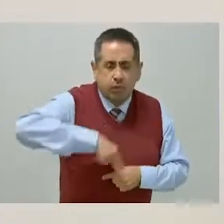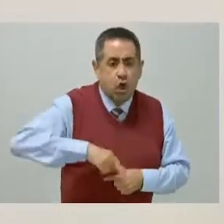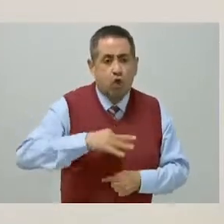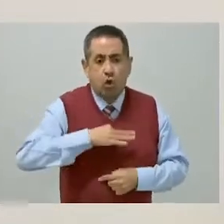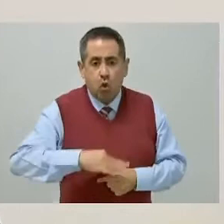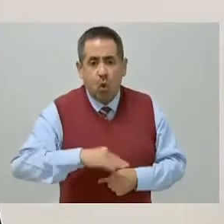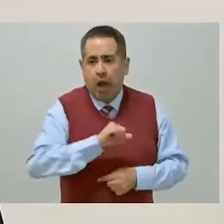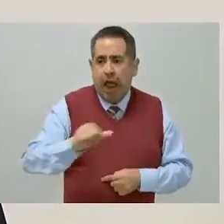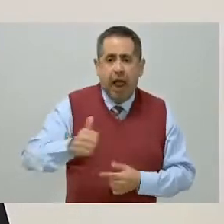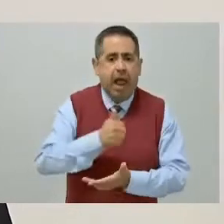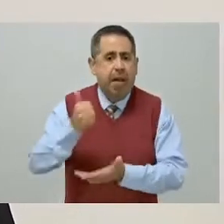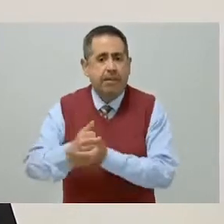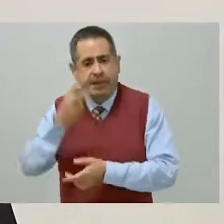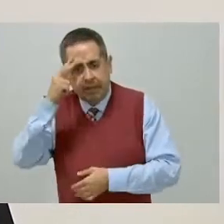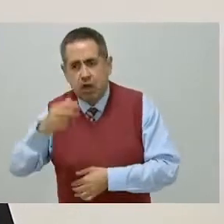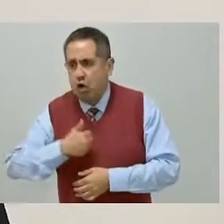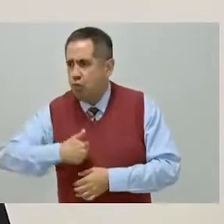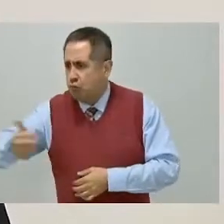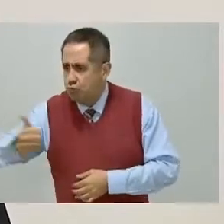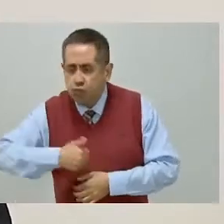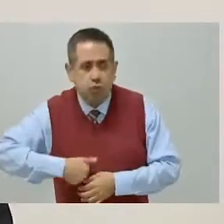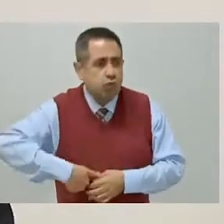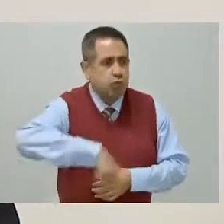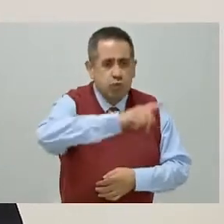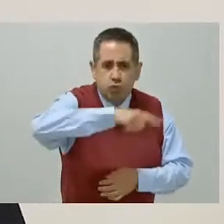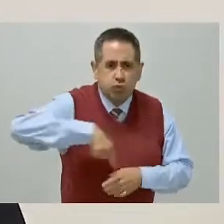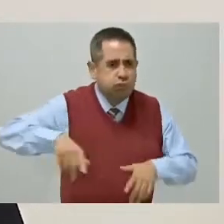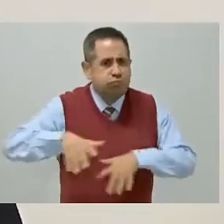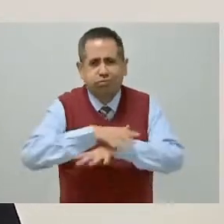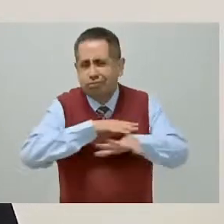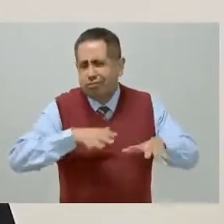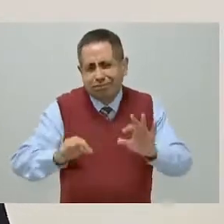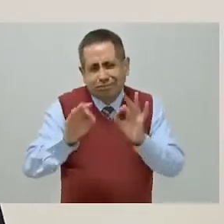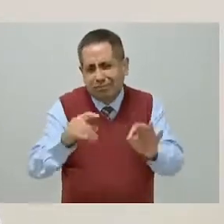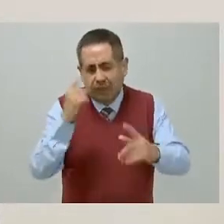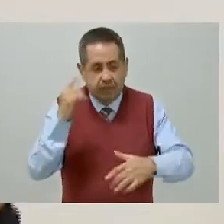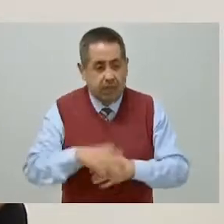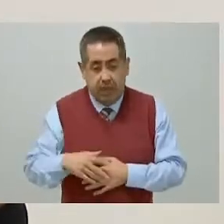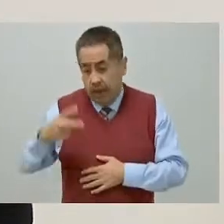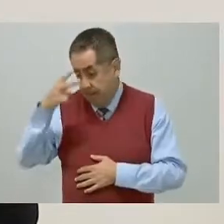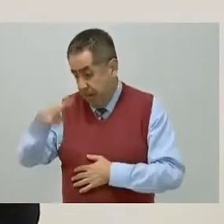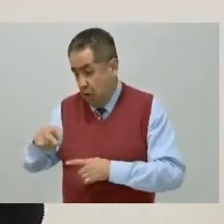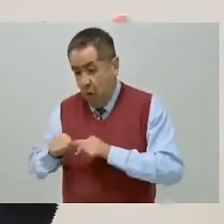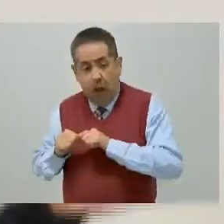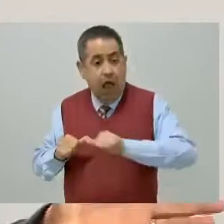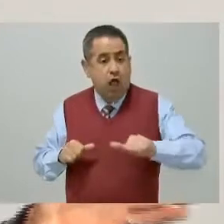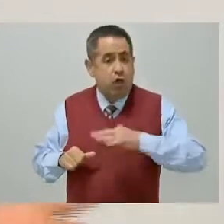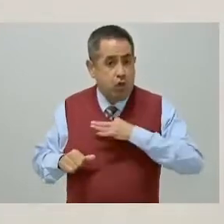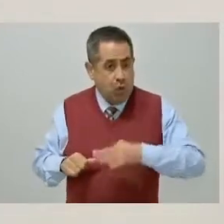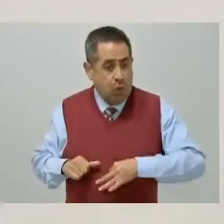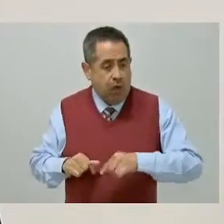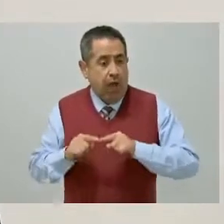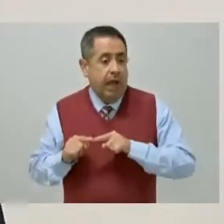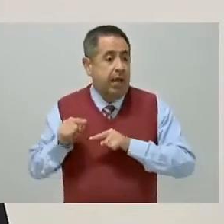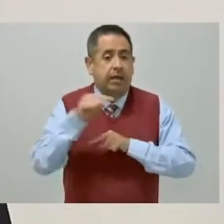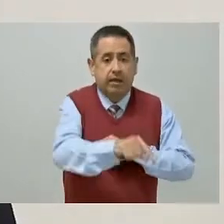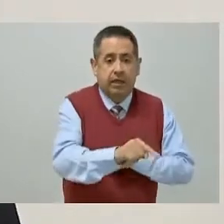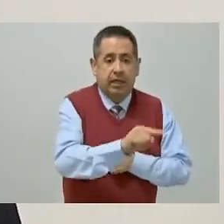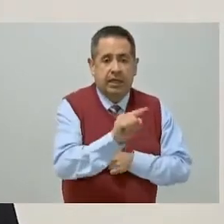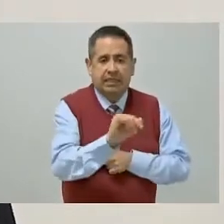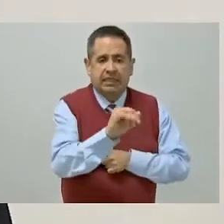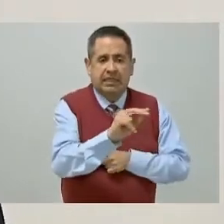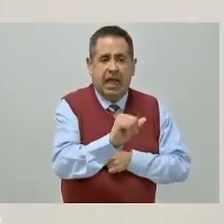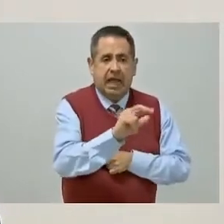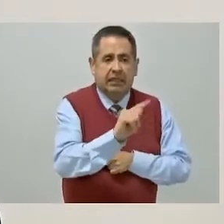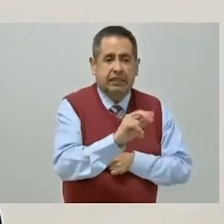capital del país. El tren interurbano México-Toluca, que comunica a CINAC-ANTEPEC con el poniente